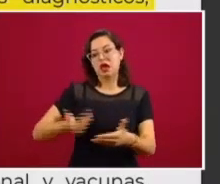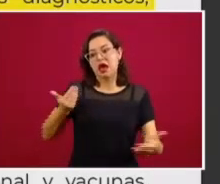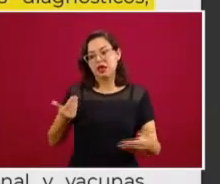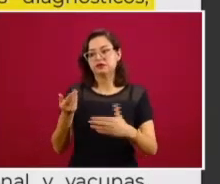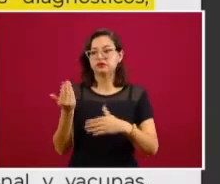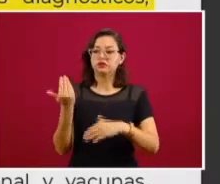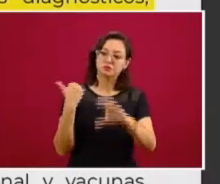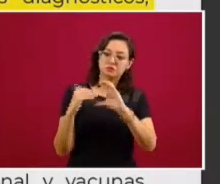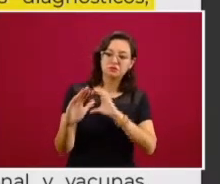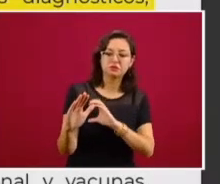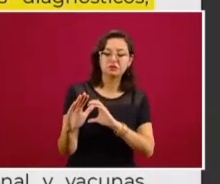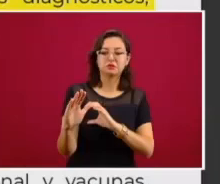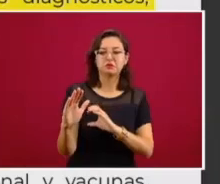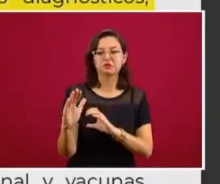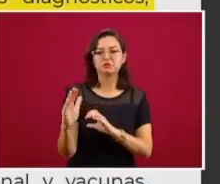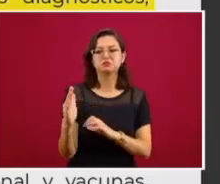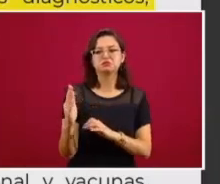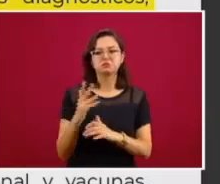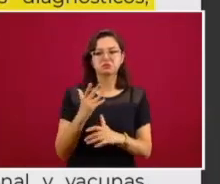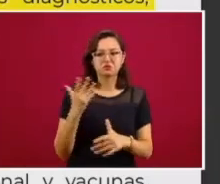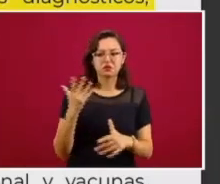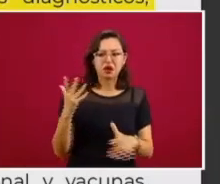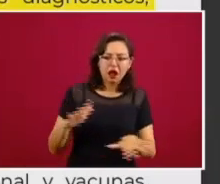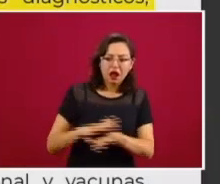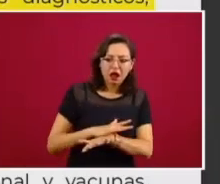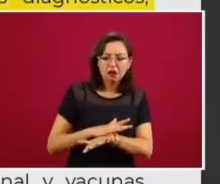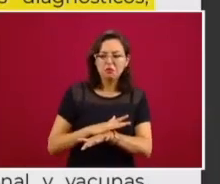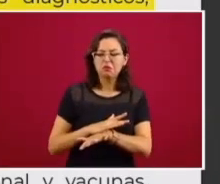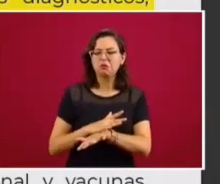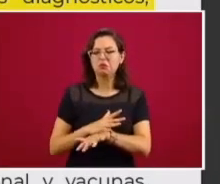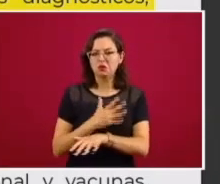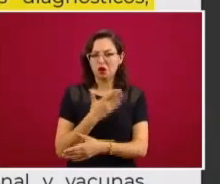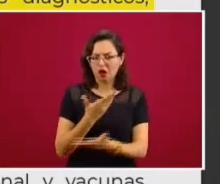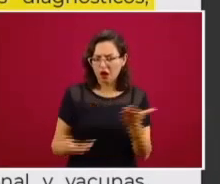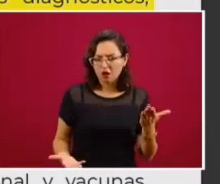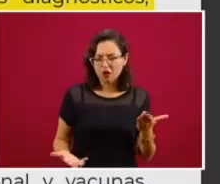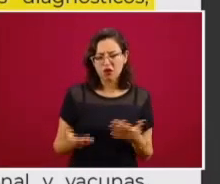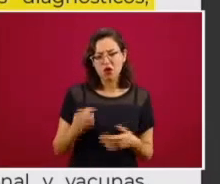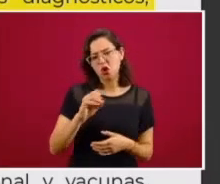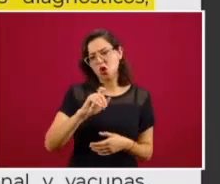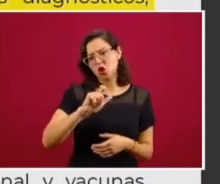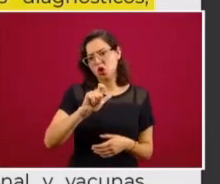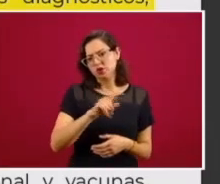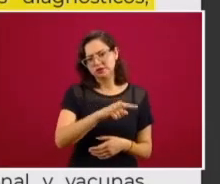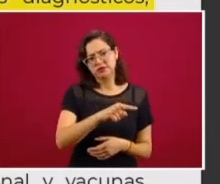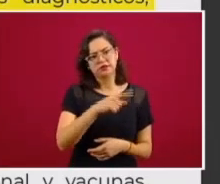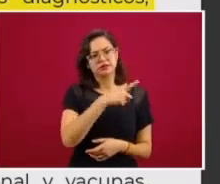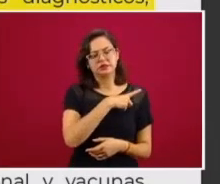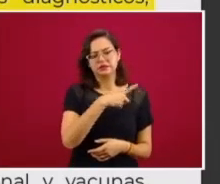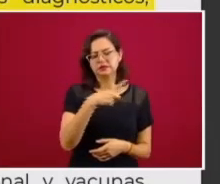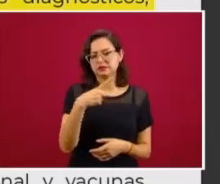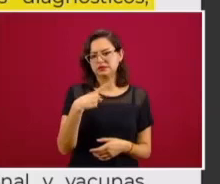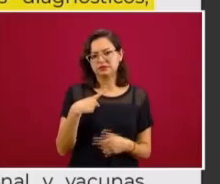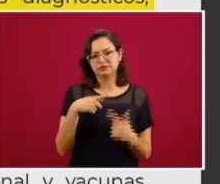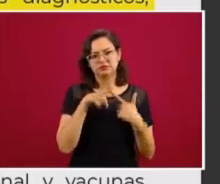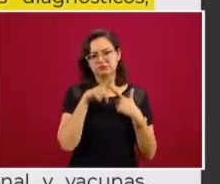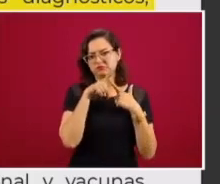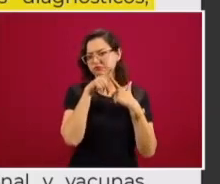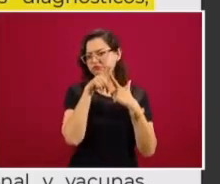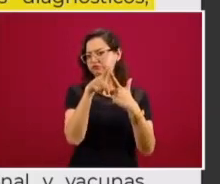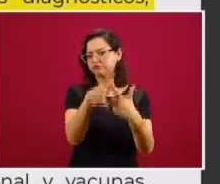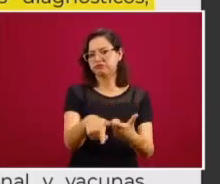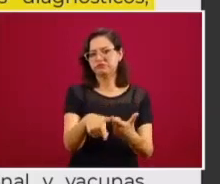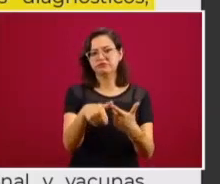Y pensamos que no debe de modificarse. La OMS sigue teniendo que jugar un papel fundamental